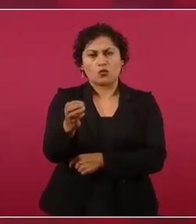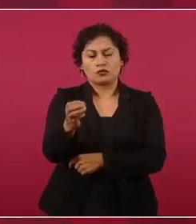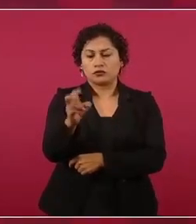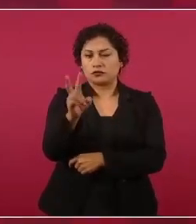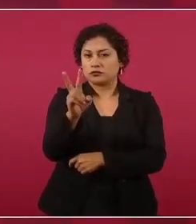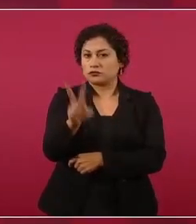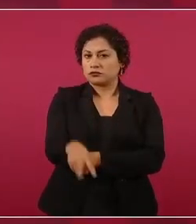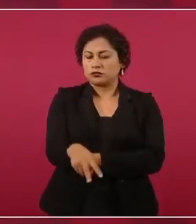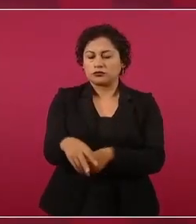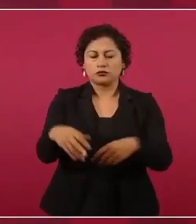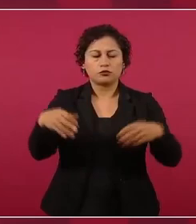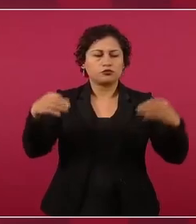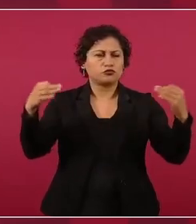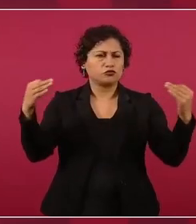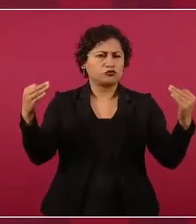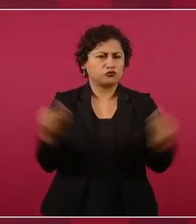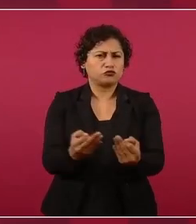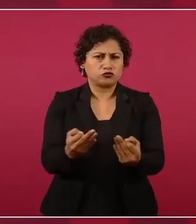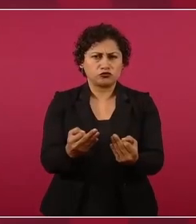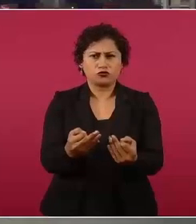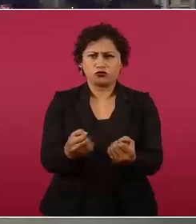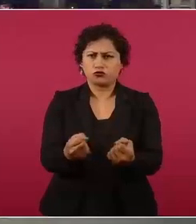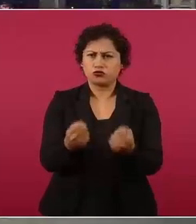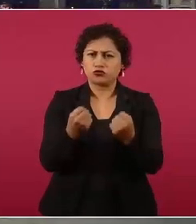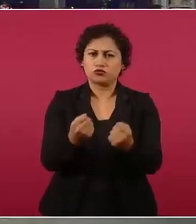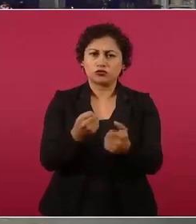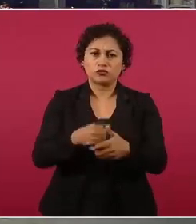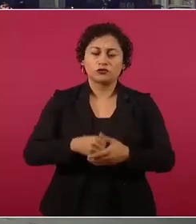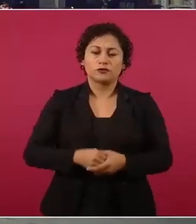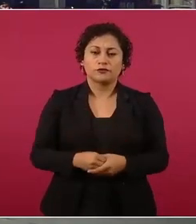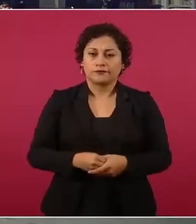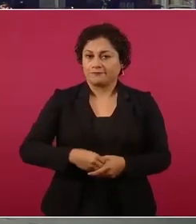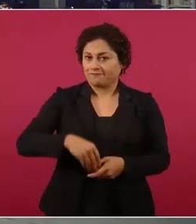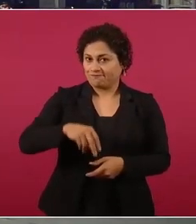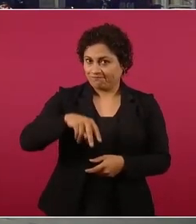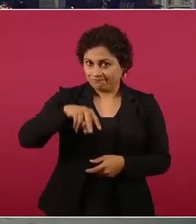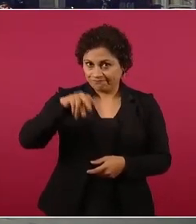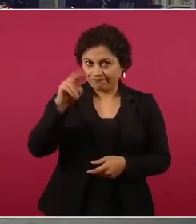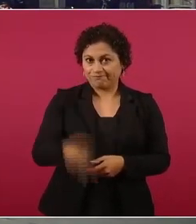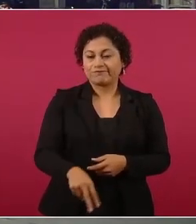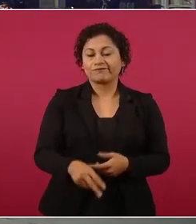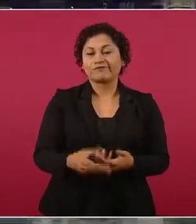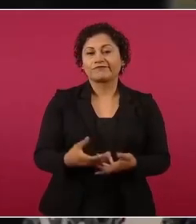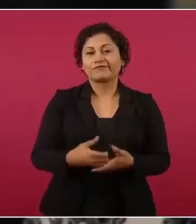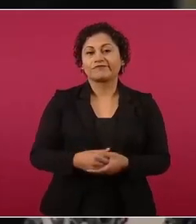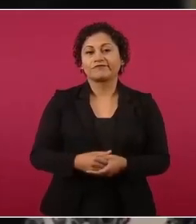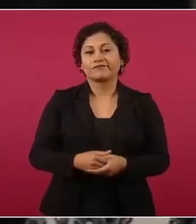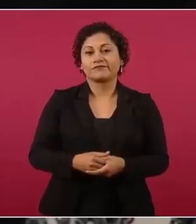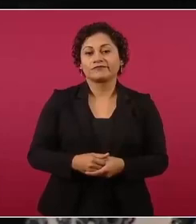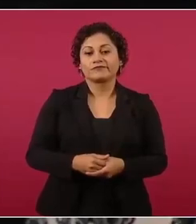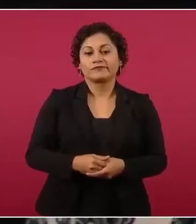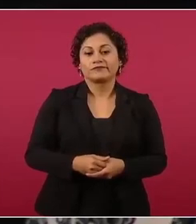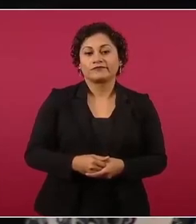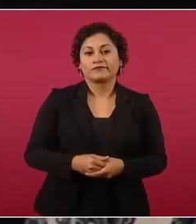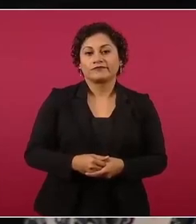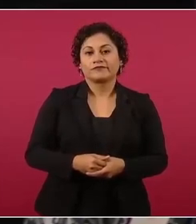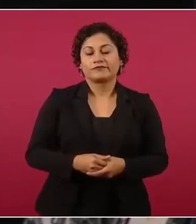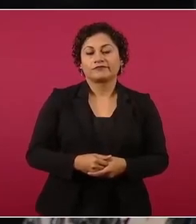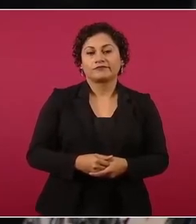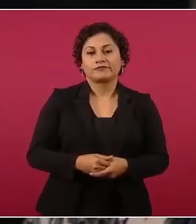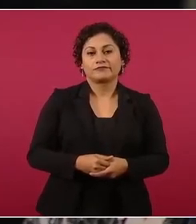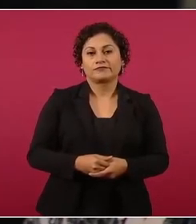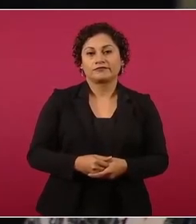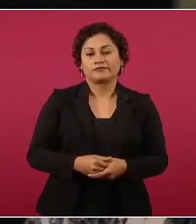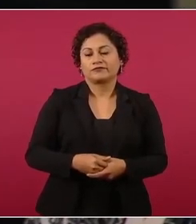que había que ponerle cadenas